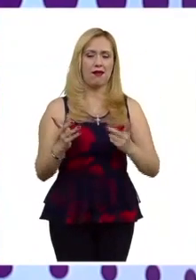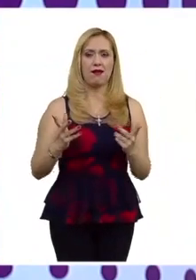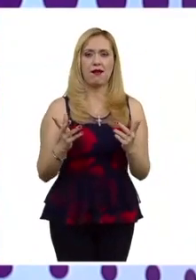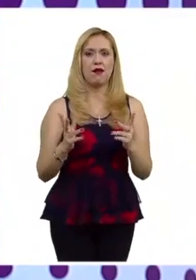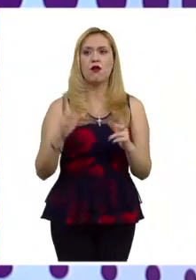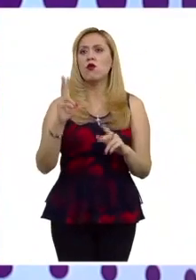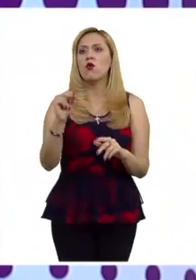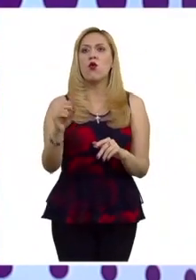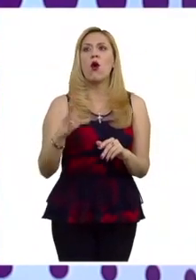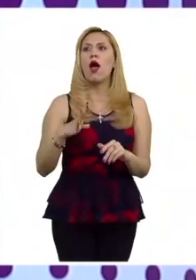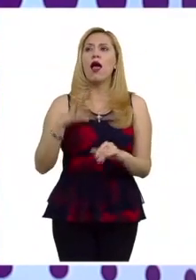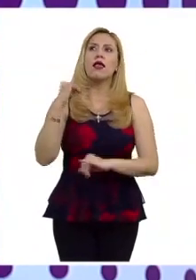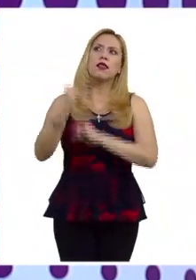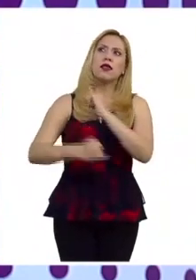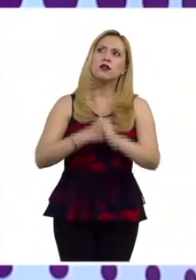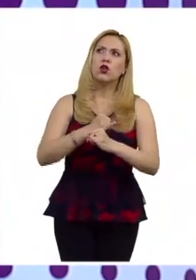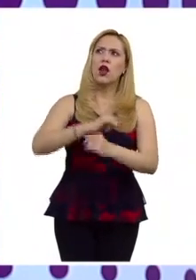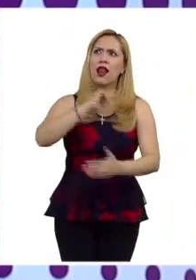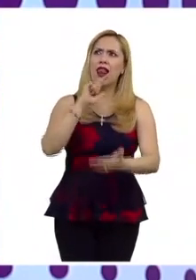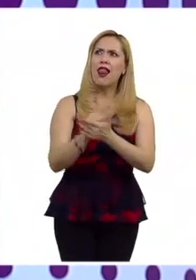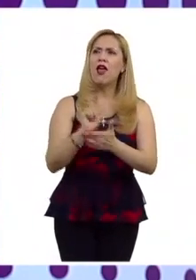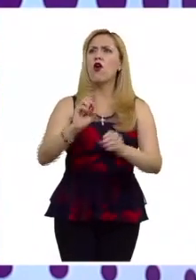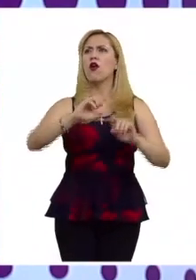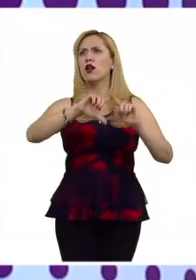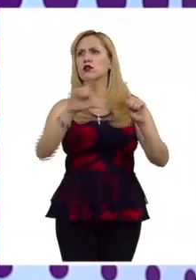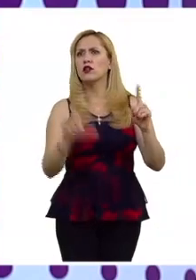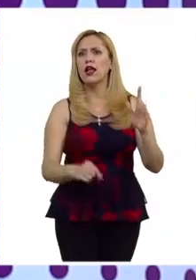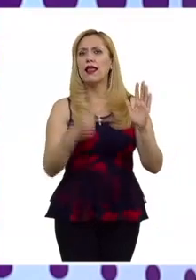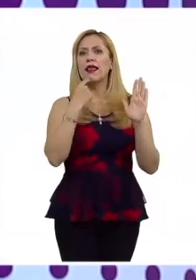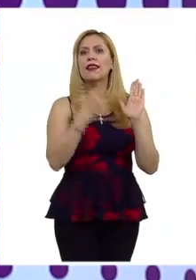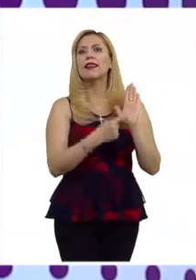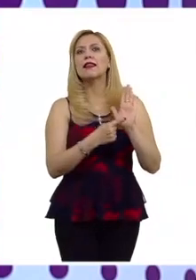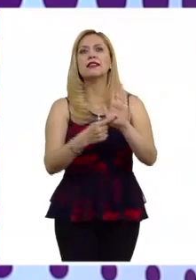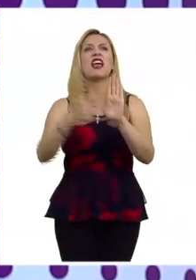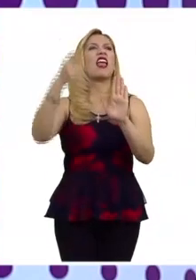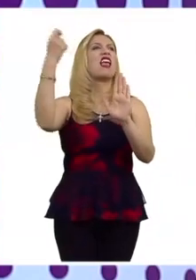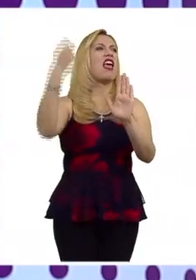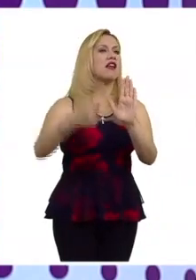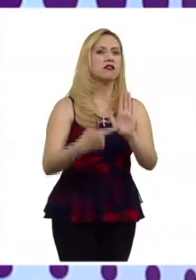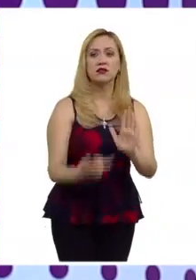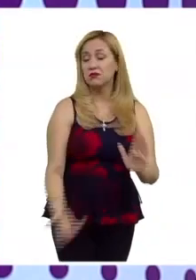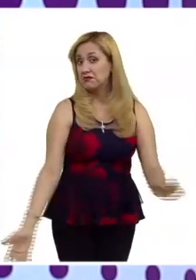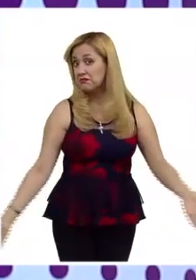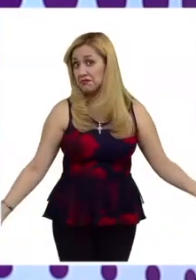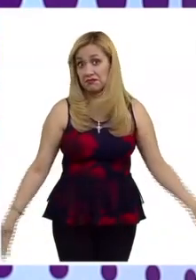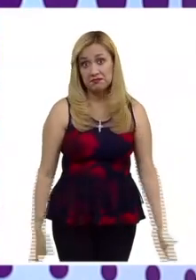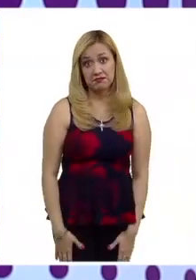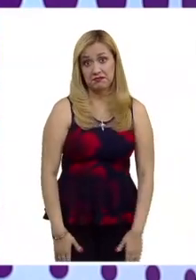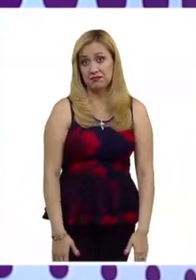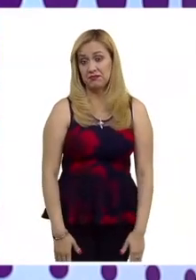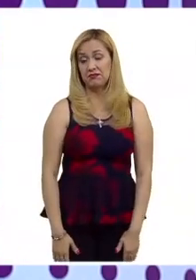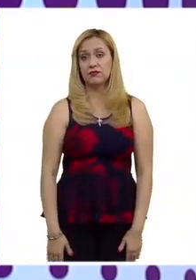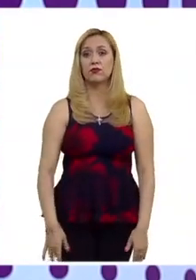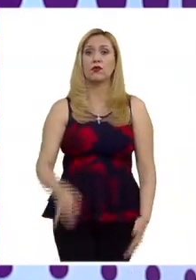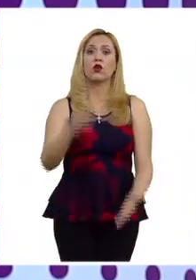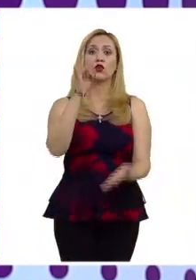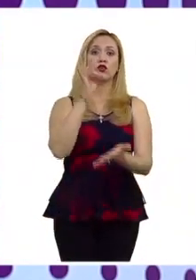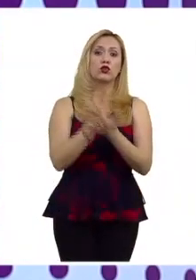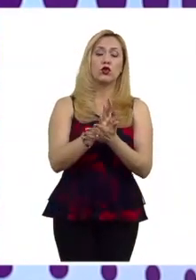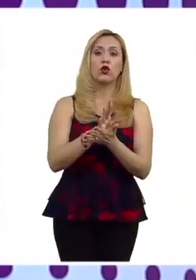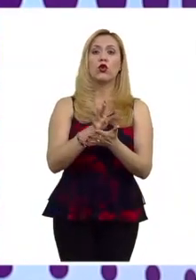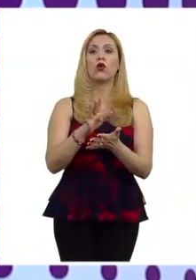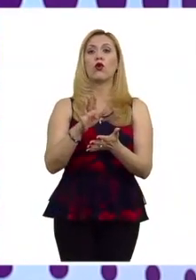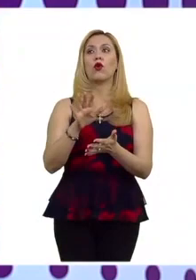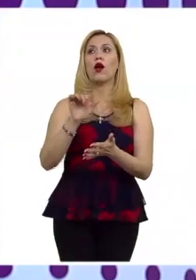definición internacional o nacional que define el discurso de odio por lo tanto el tema de si el discurso solo se puede dar en el ámbito